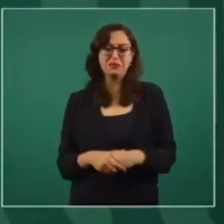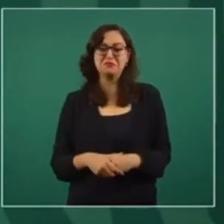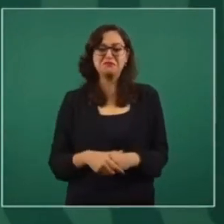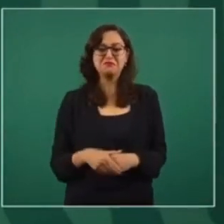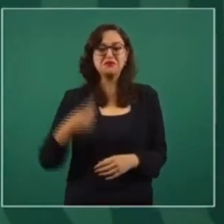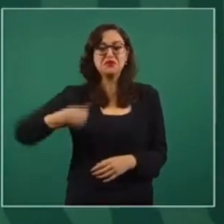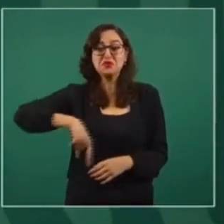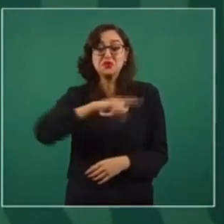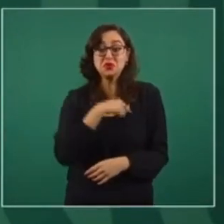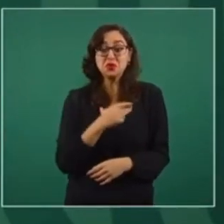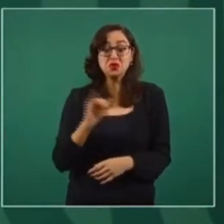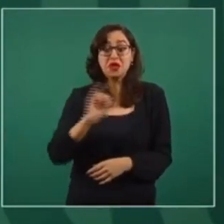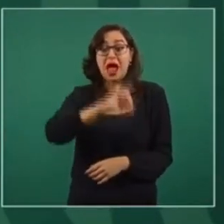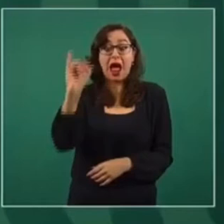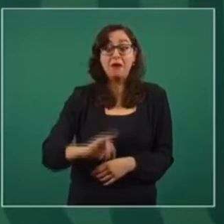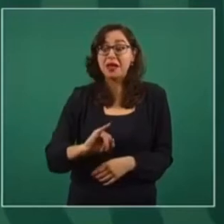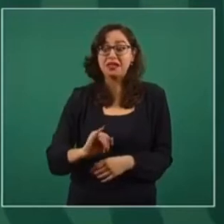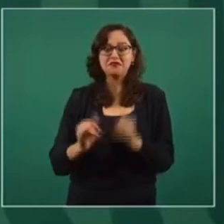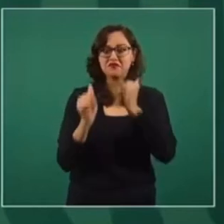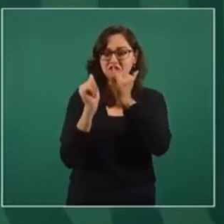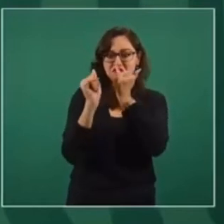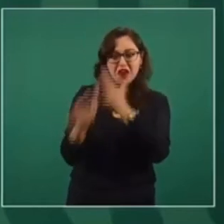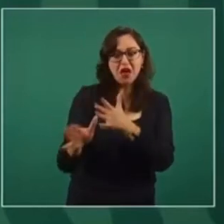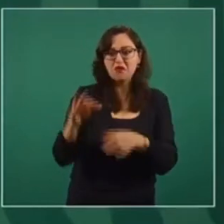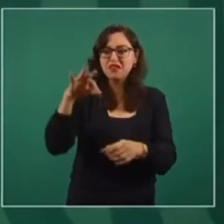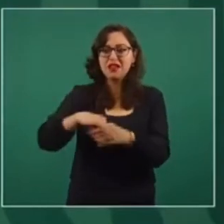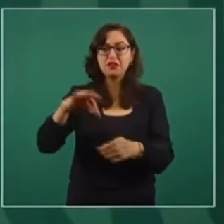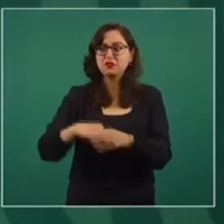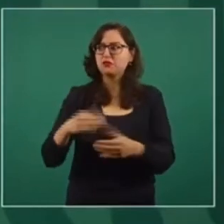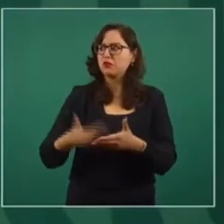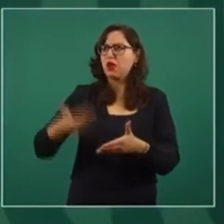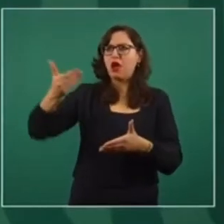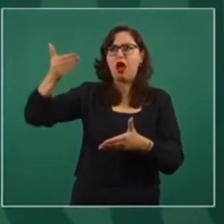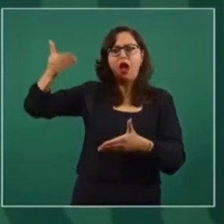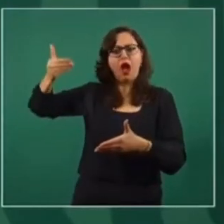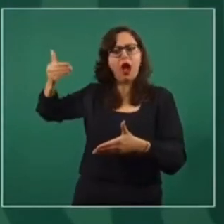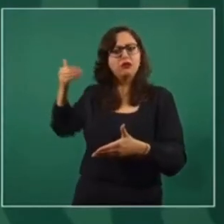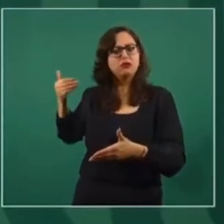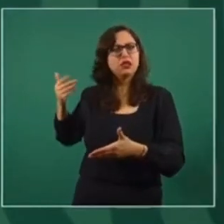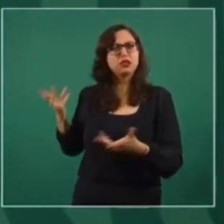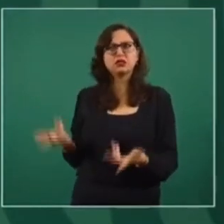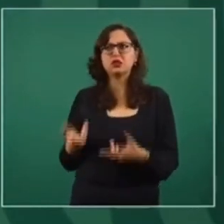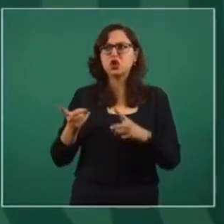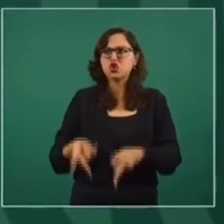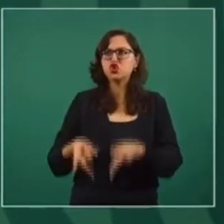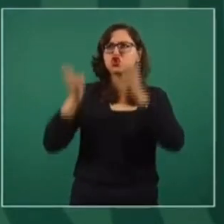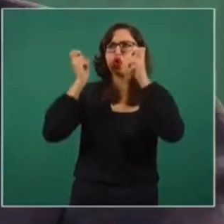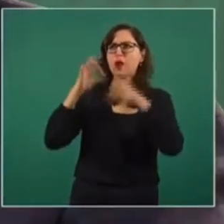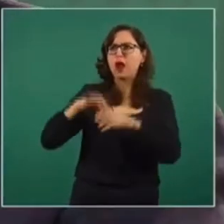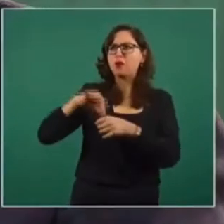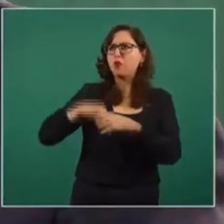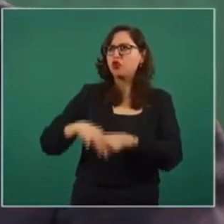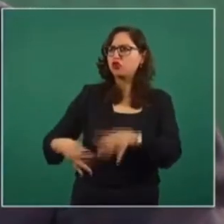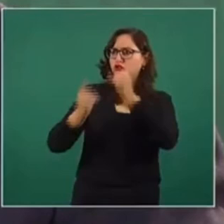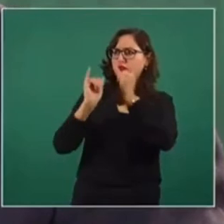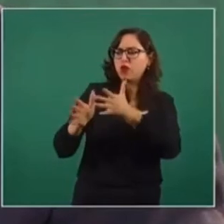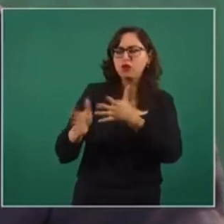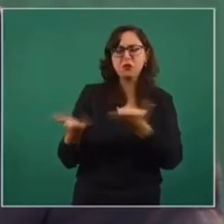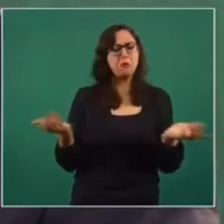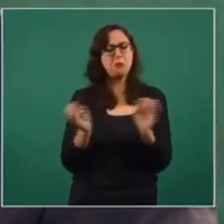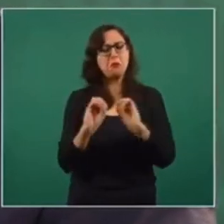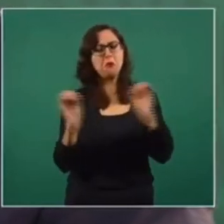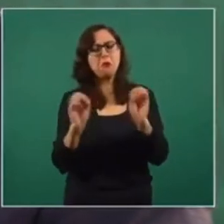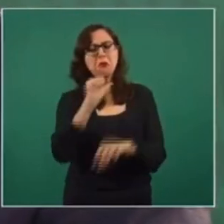y pueden estar tranquilos. servidores de la nación son servidores que ayudan